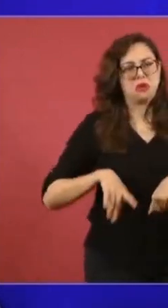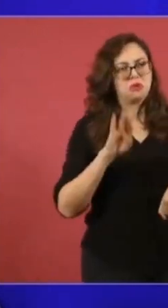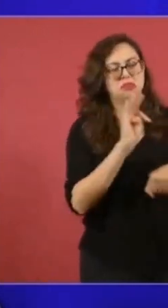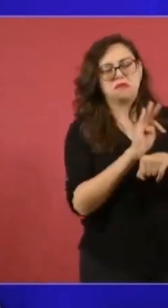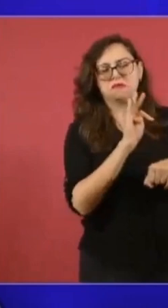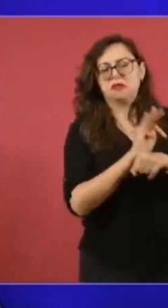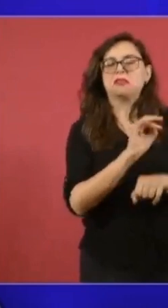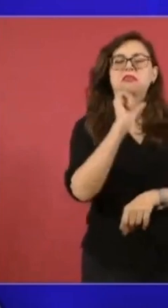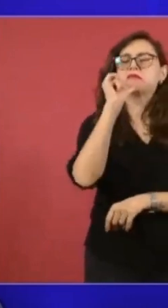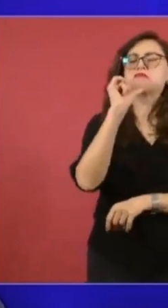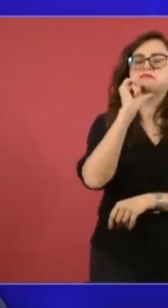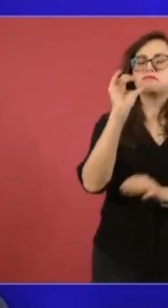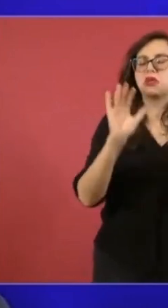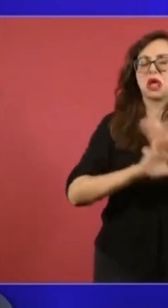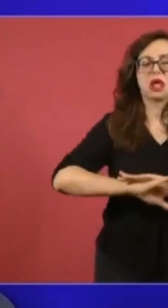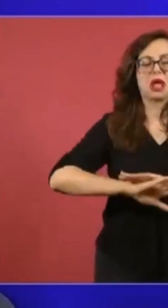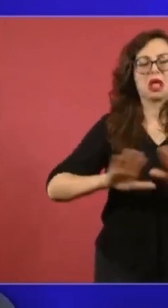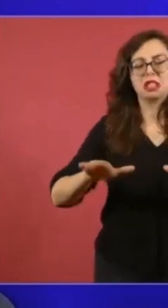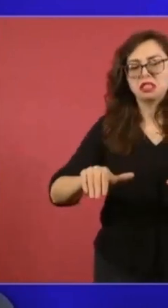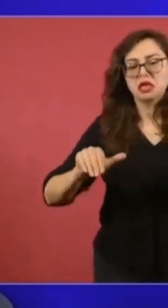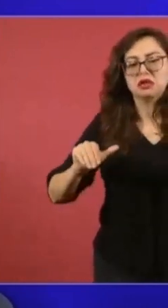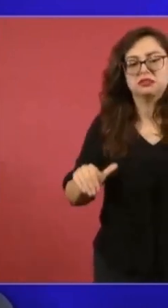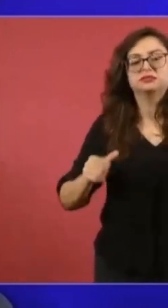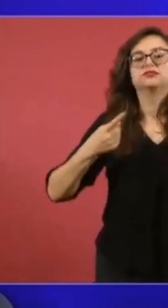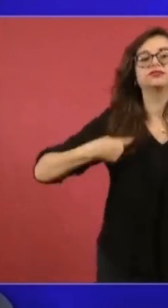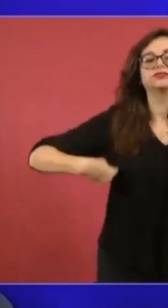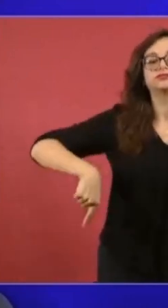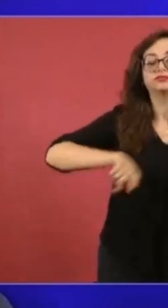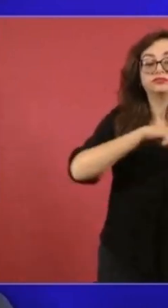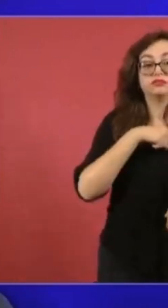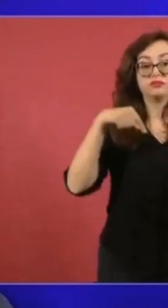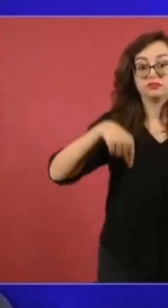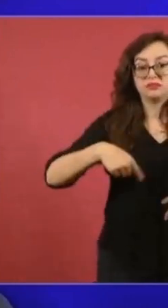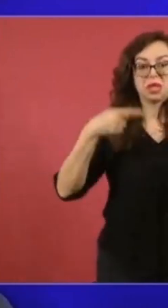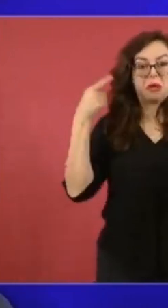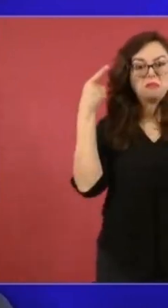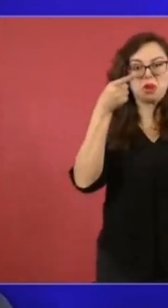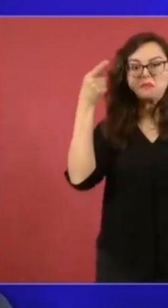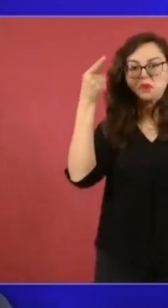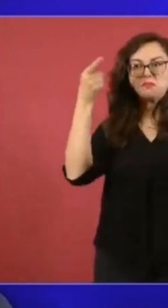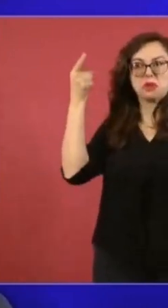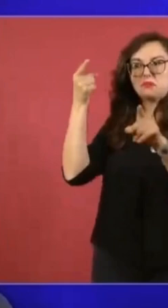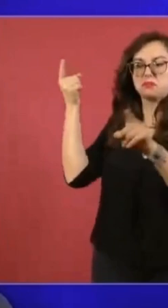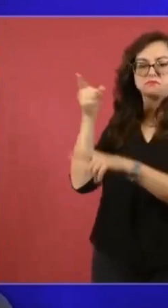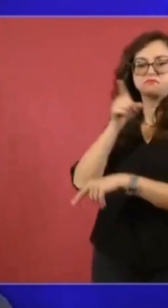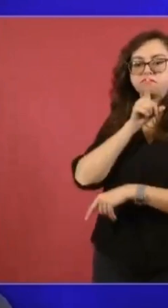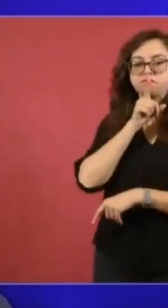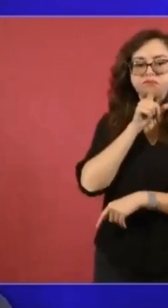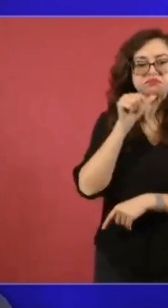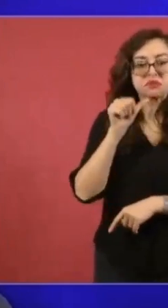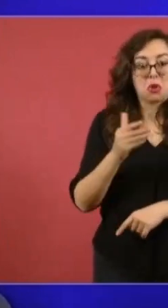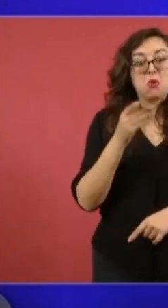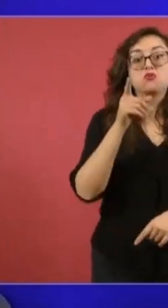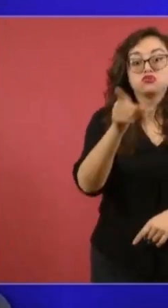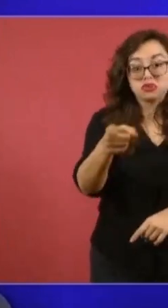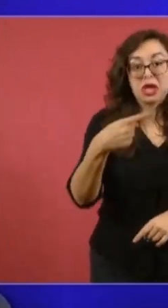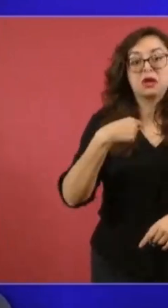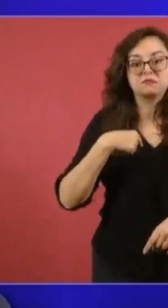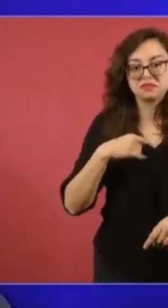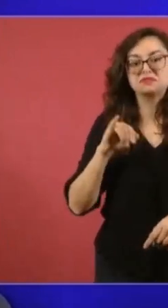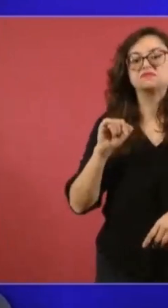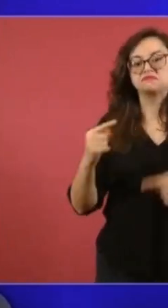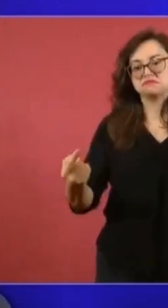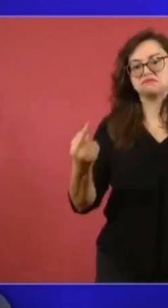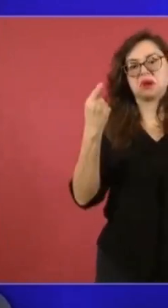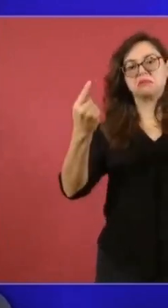Y lo sabe usted muy bien, en este programa nosotros no insultamos. Usted ha sido un poeta del insulto y usted me